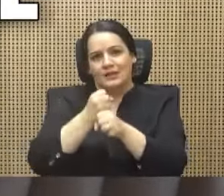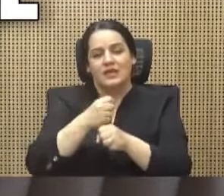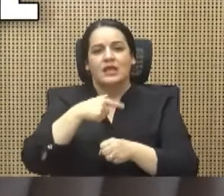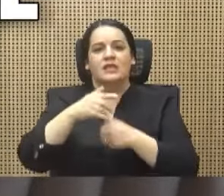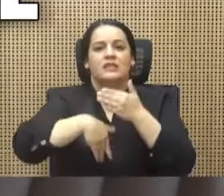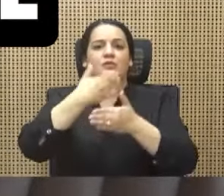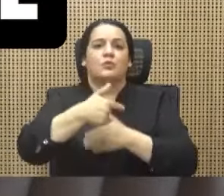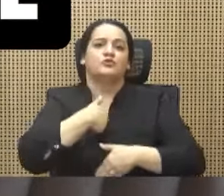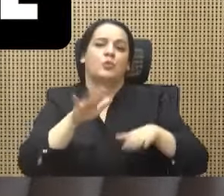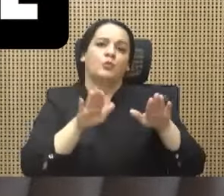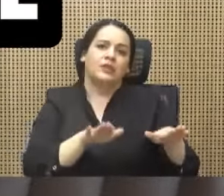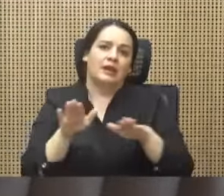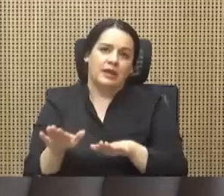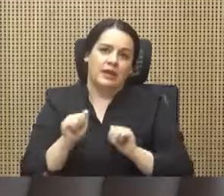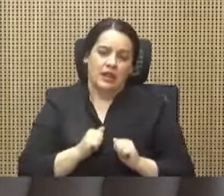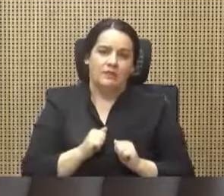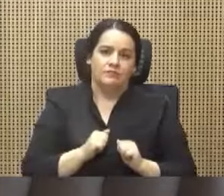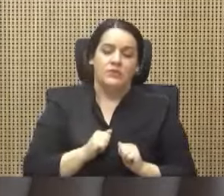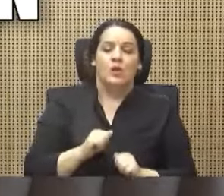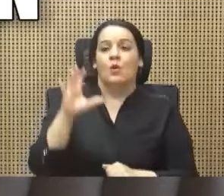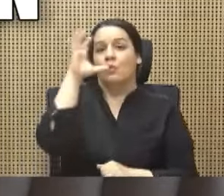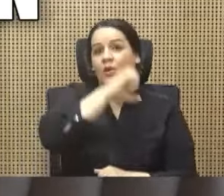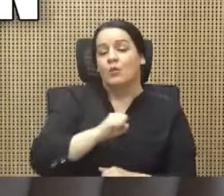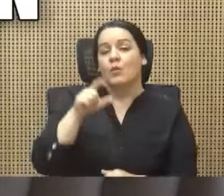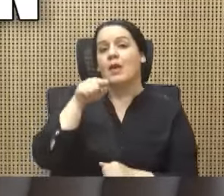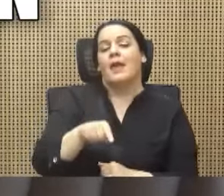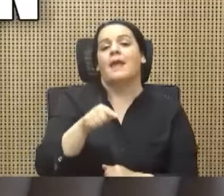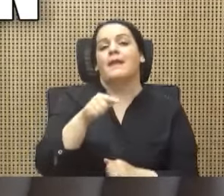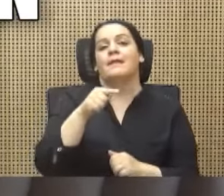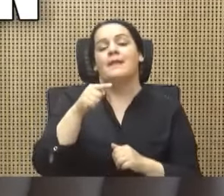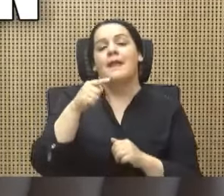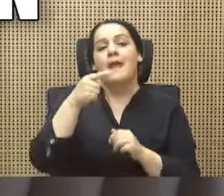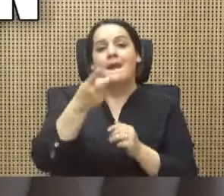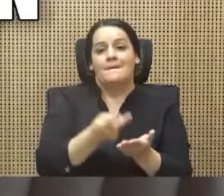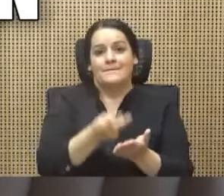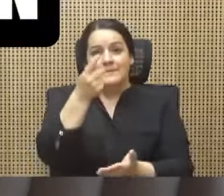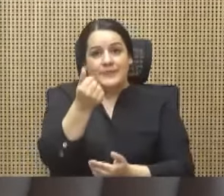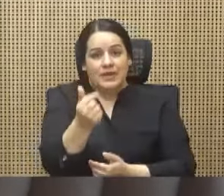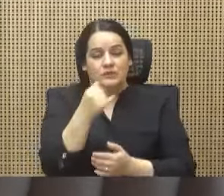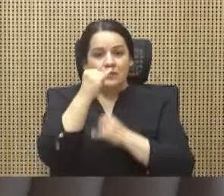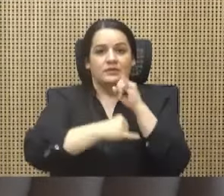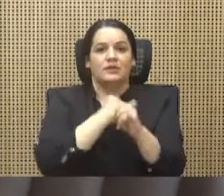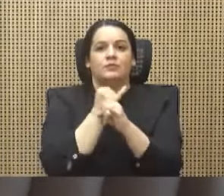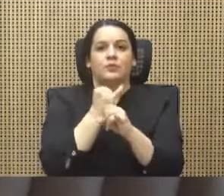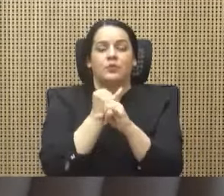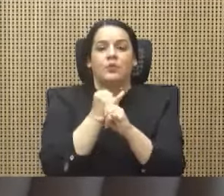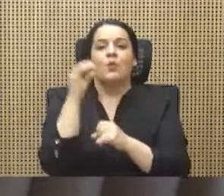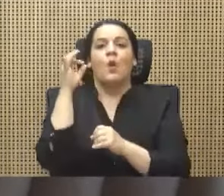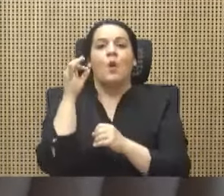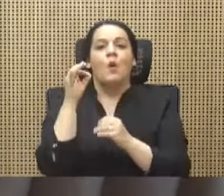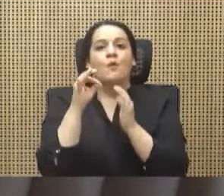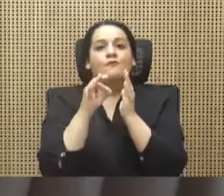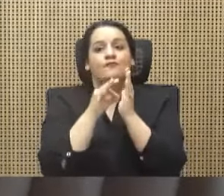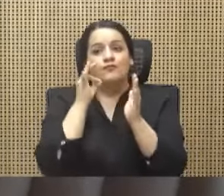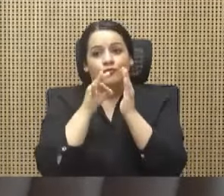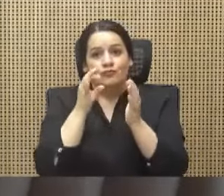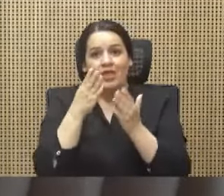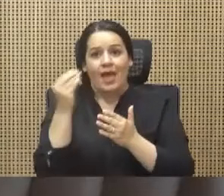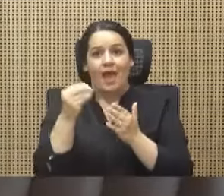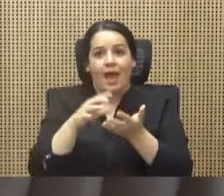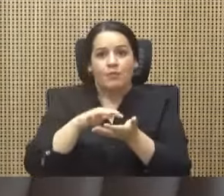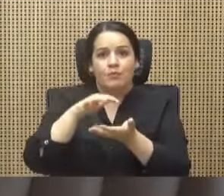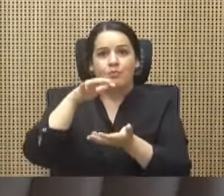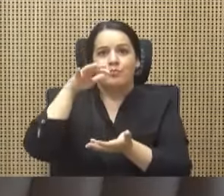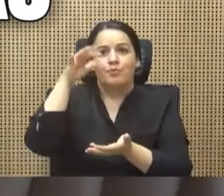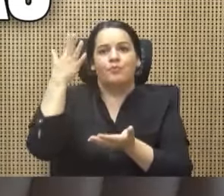comprobé que el precio internacional de la fruta ha subido increíblemente en los últimos tiempos. De manera que las empresas